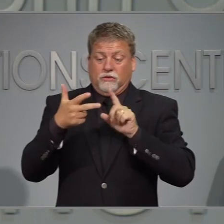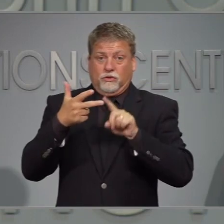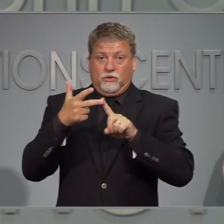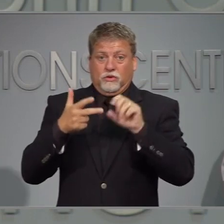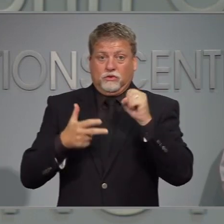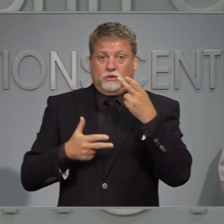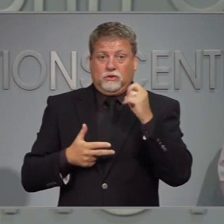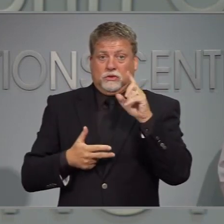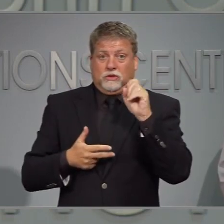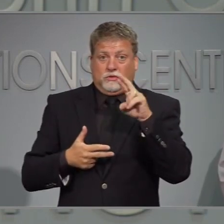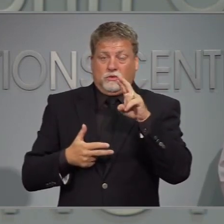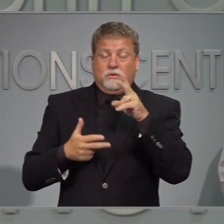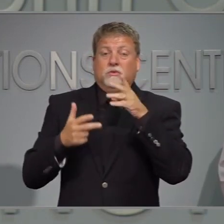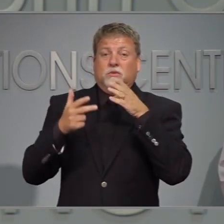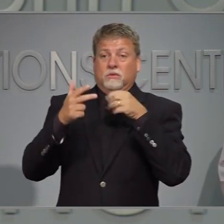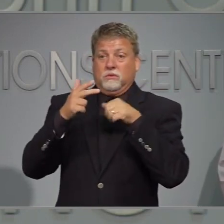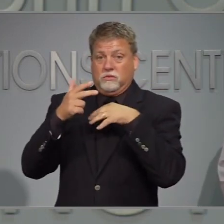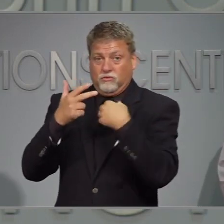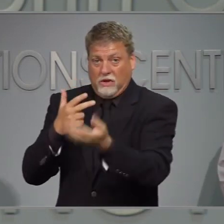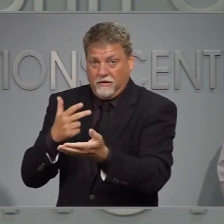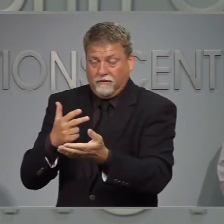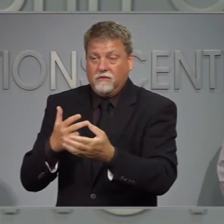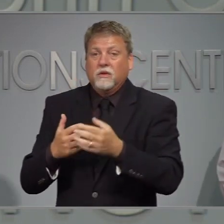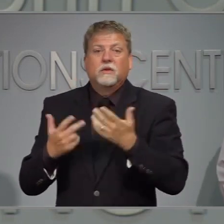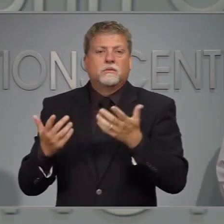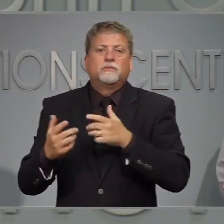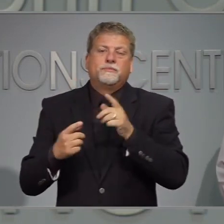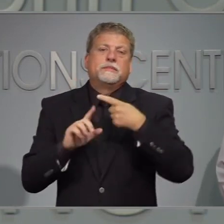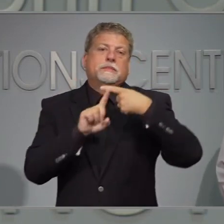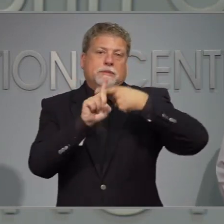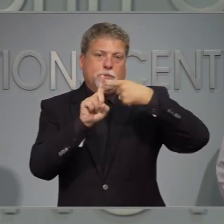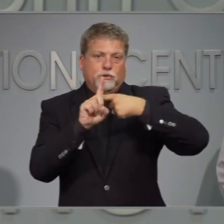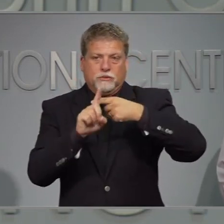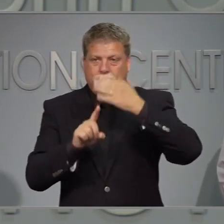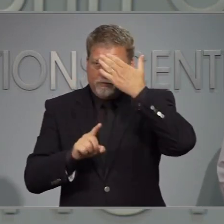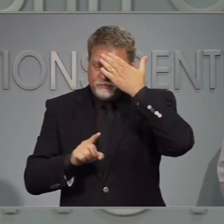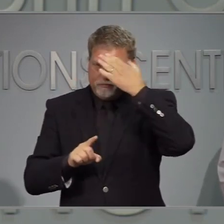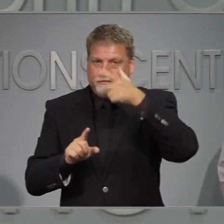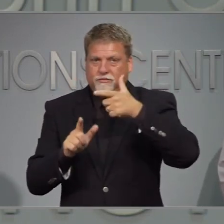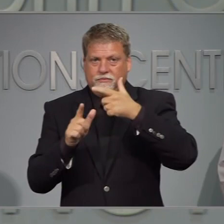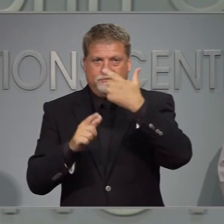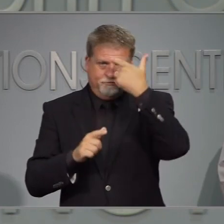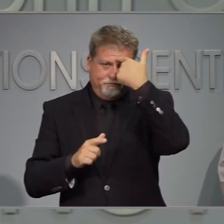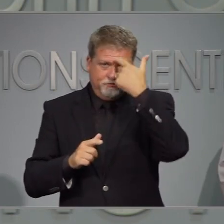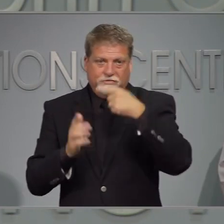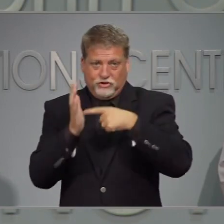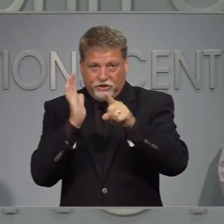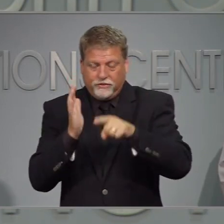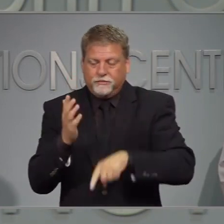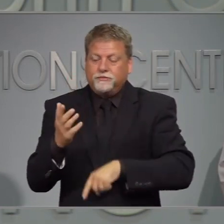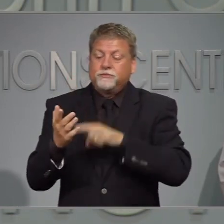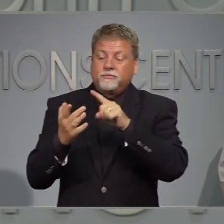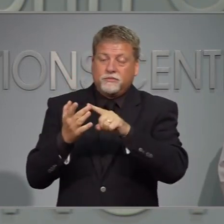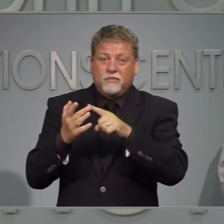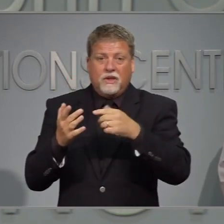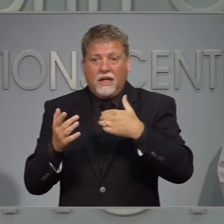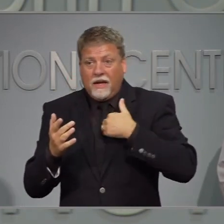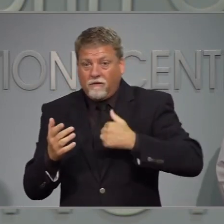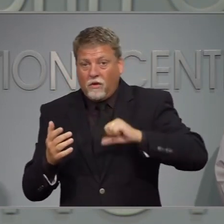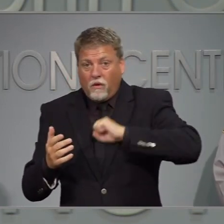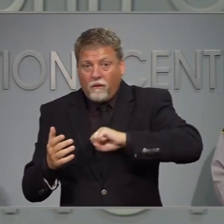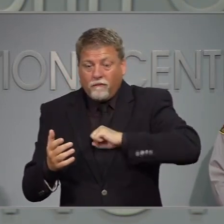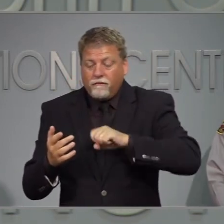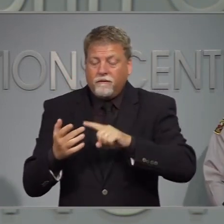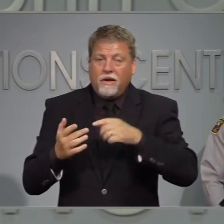chequeos de salud en el área de recepción. Se les tomará la temperatura y si tienen síntomas van a ser